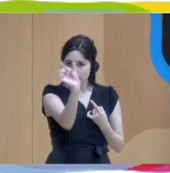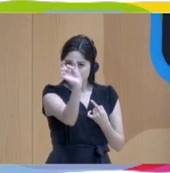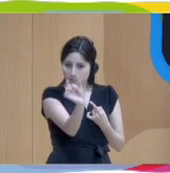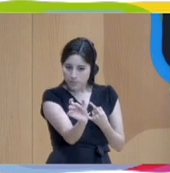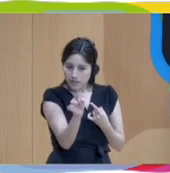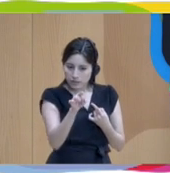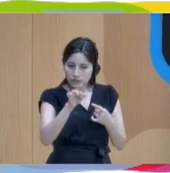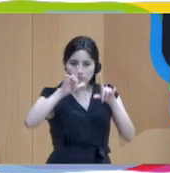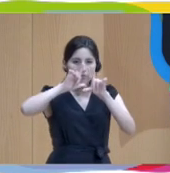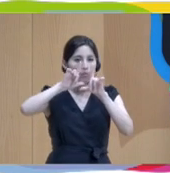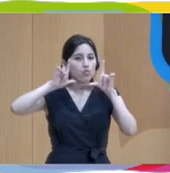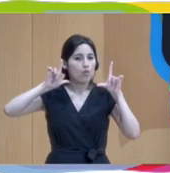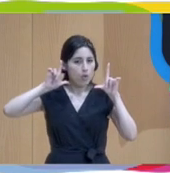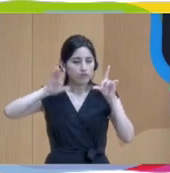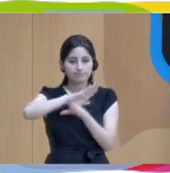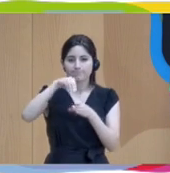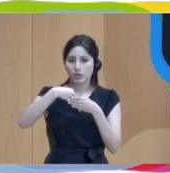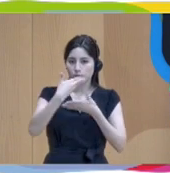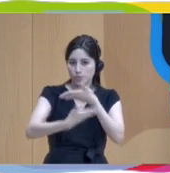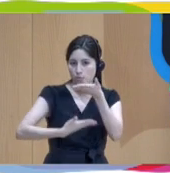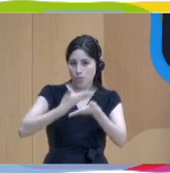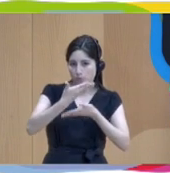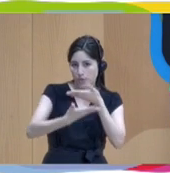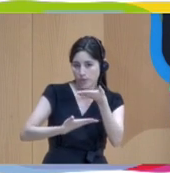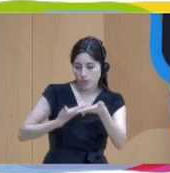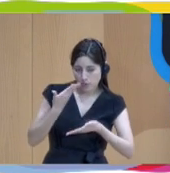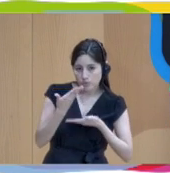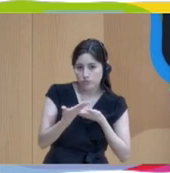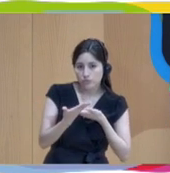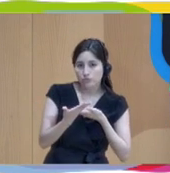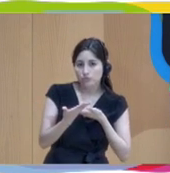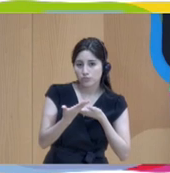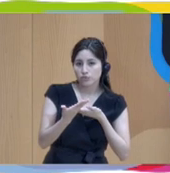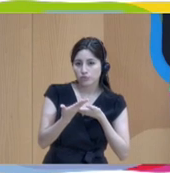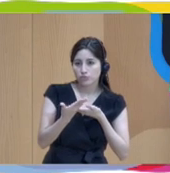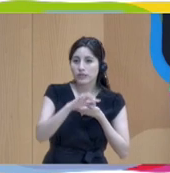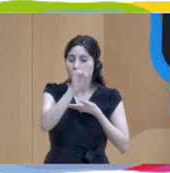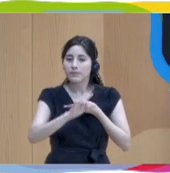Y eso significa que tenemos que romper los profesionales.